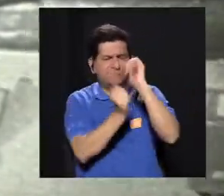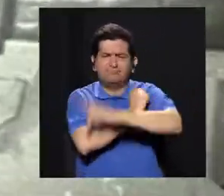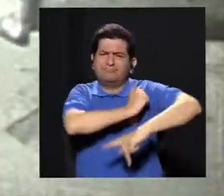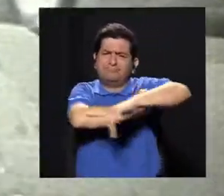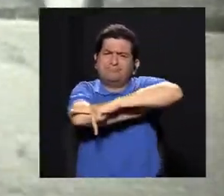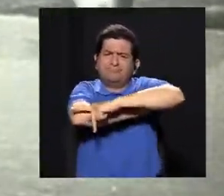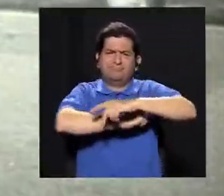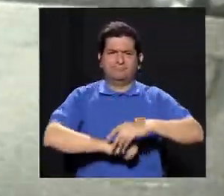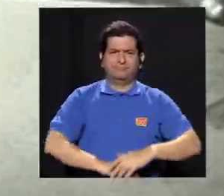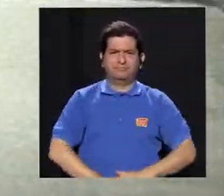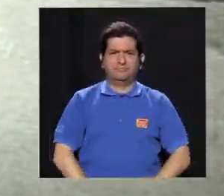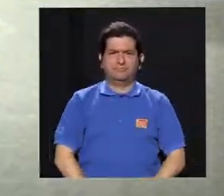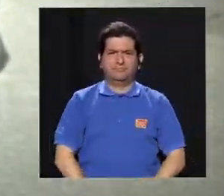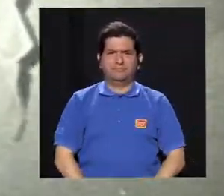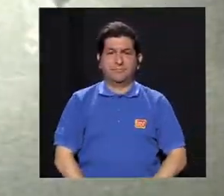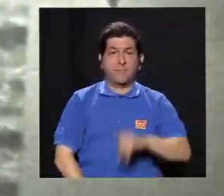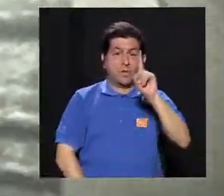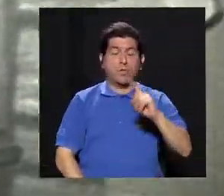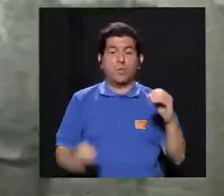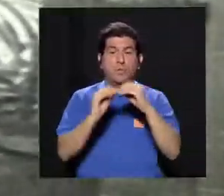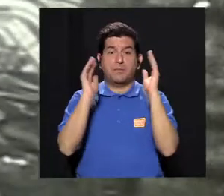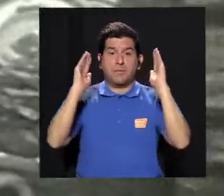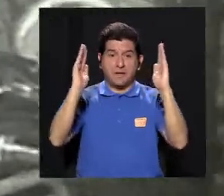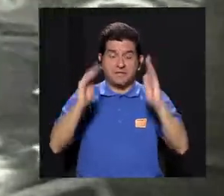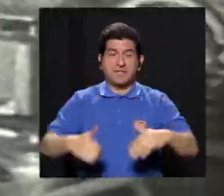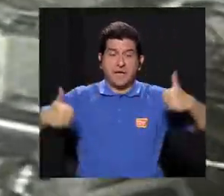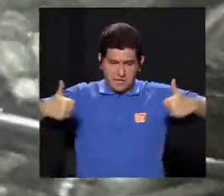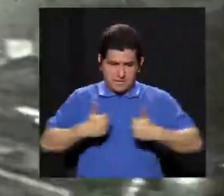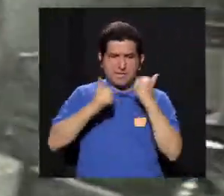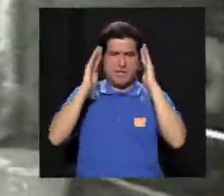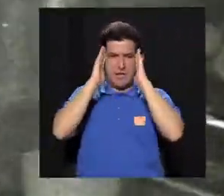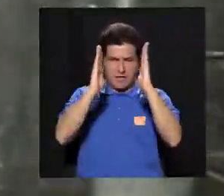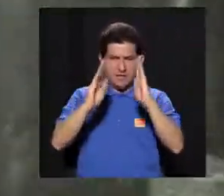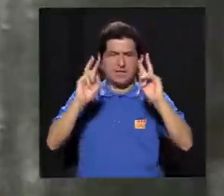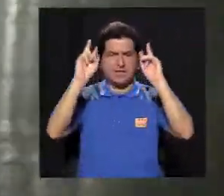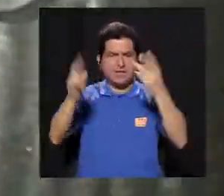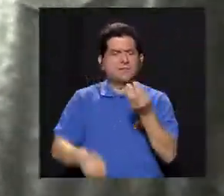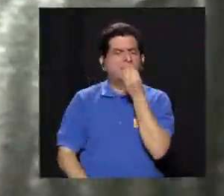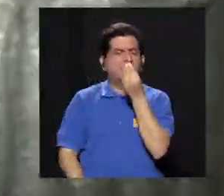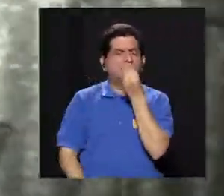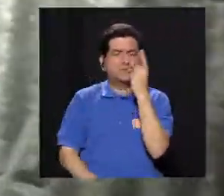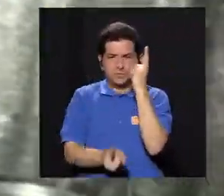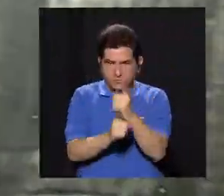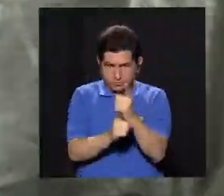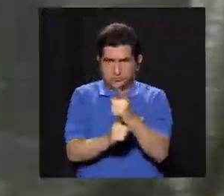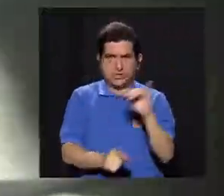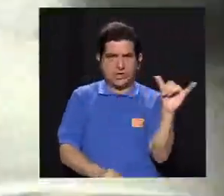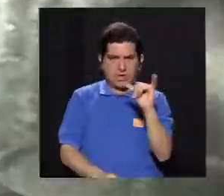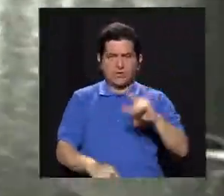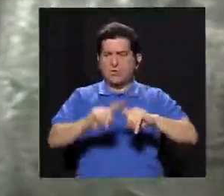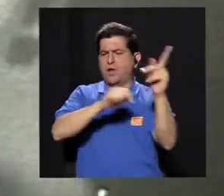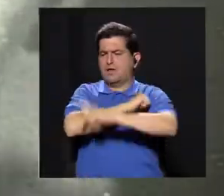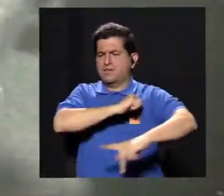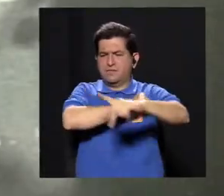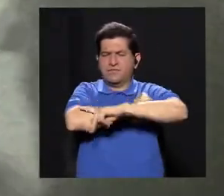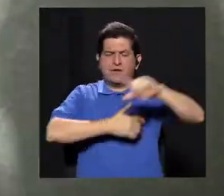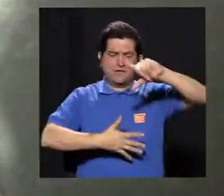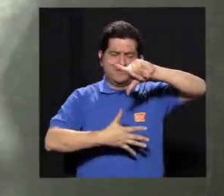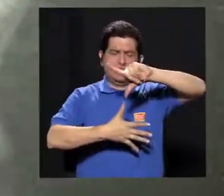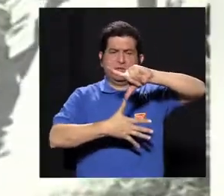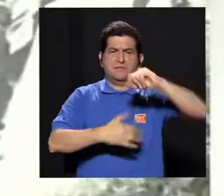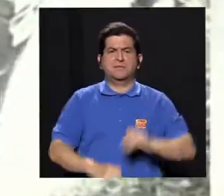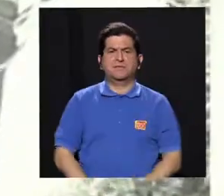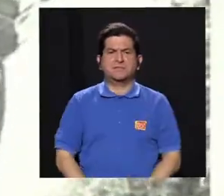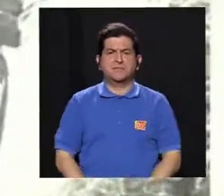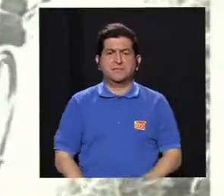una época de cambio para el país. Uno de los mayores desafíos por atender era el tema de la nutrición, que al igual que en muchos